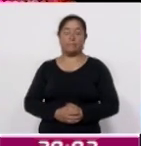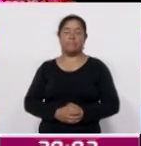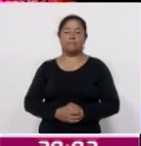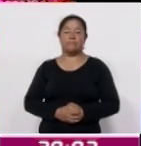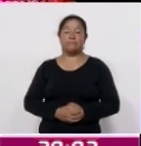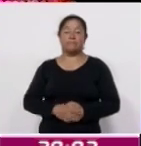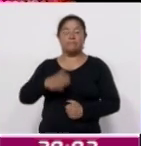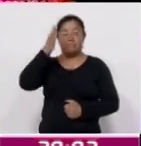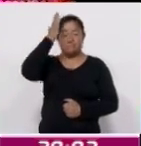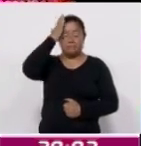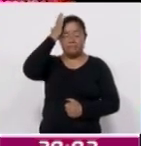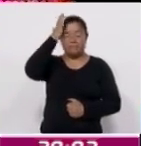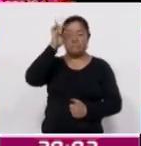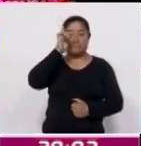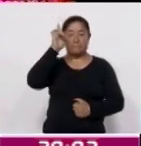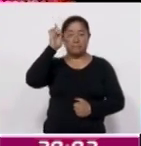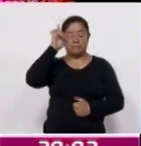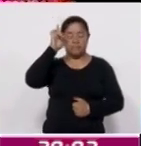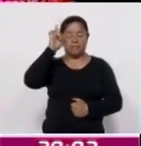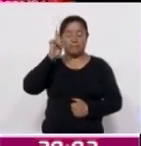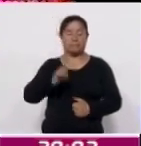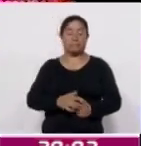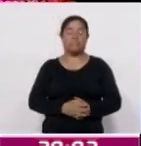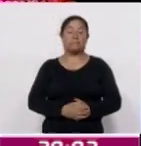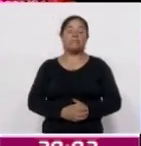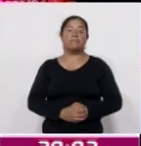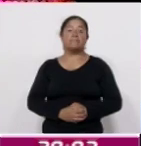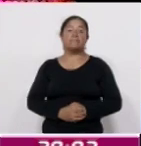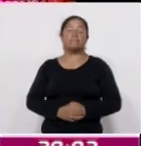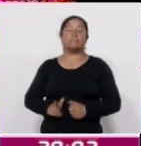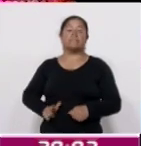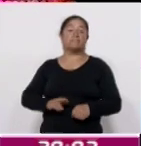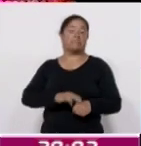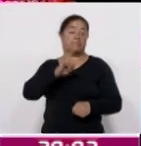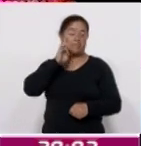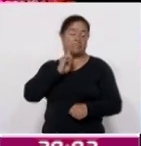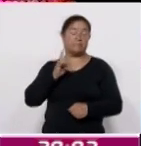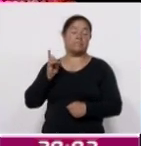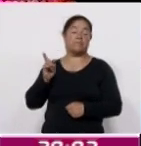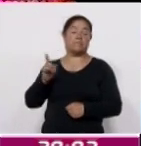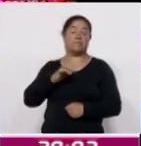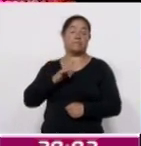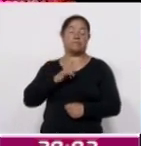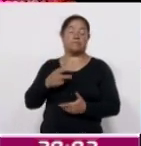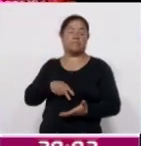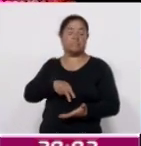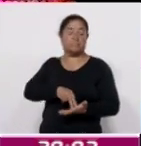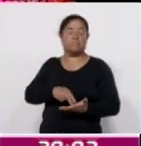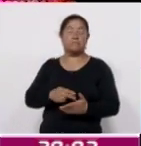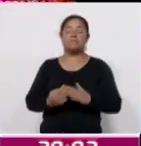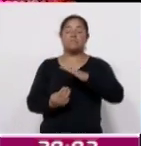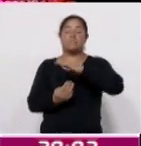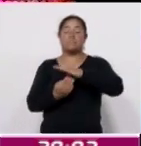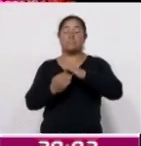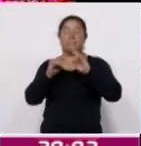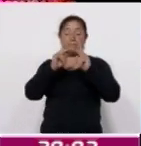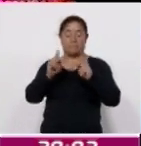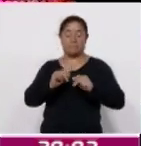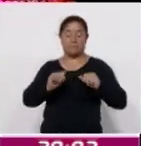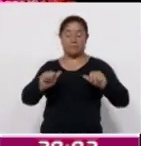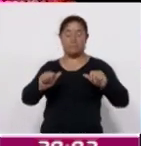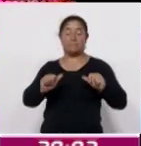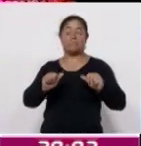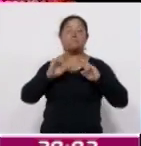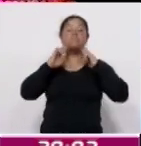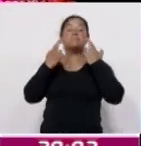la titular del Ejecutivo, Lorena Cuellar Cisneros, presidió la séptima reunión de la Mesa Interregional para la Construcción de Paz y